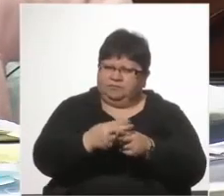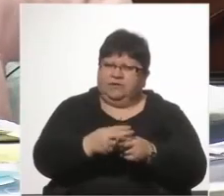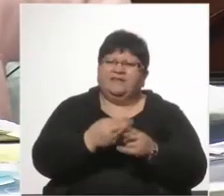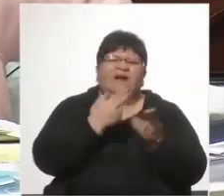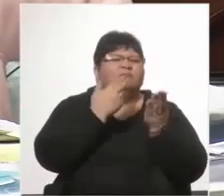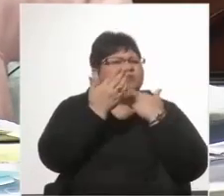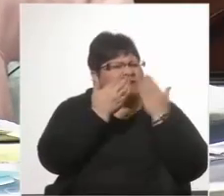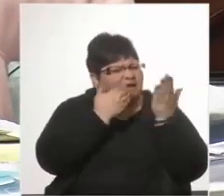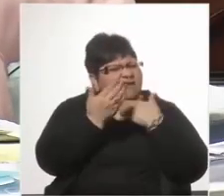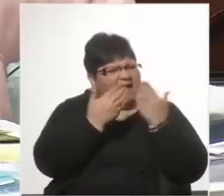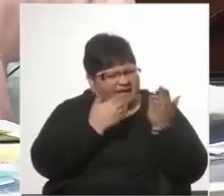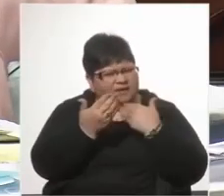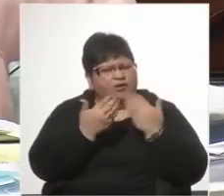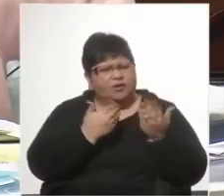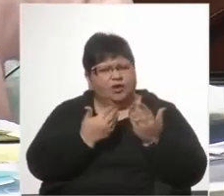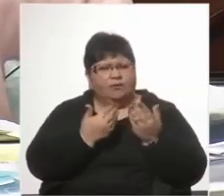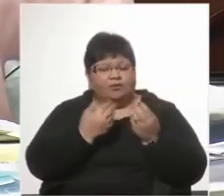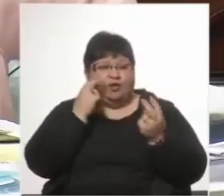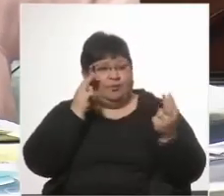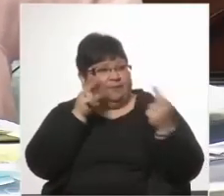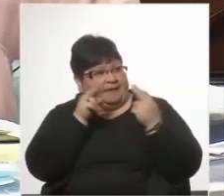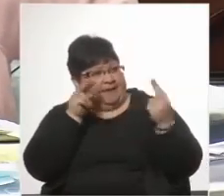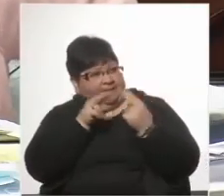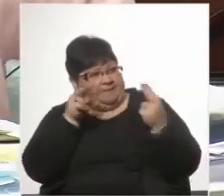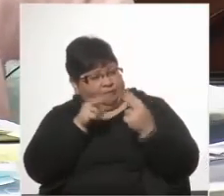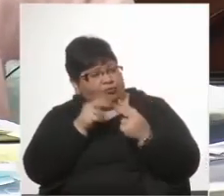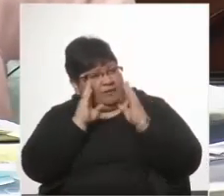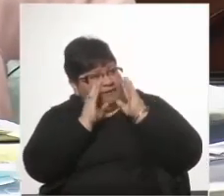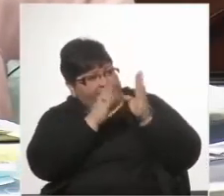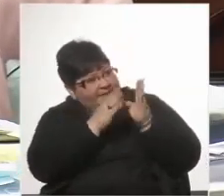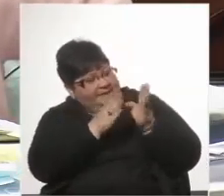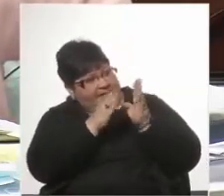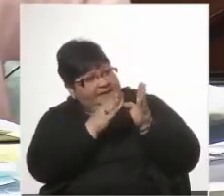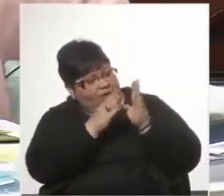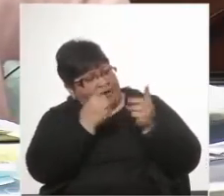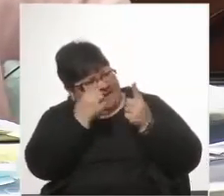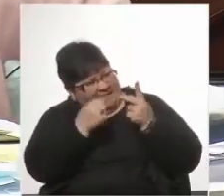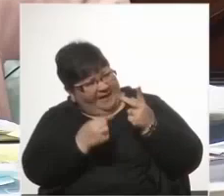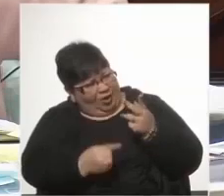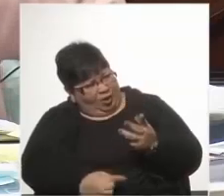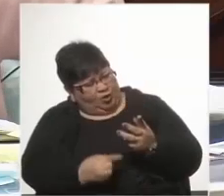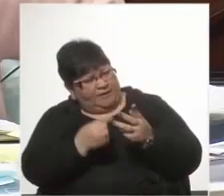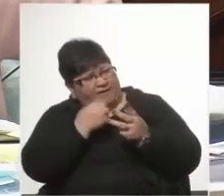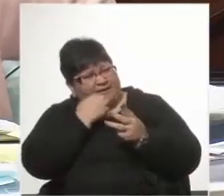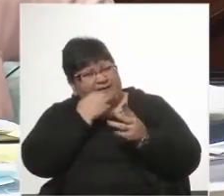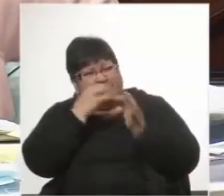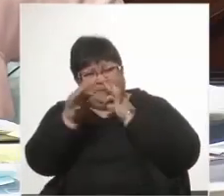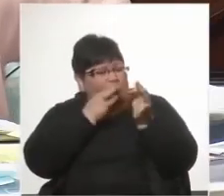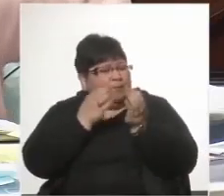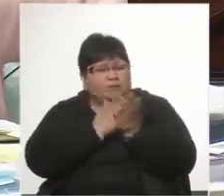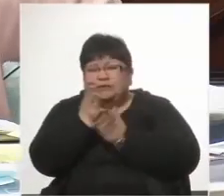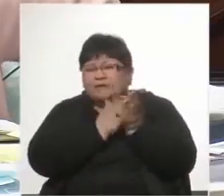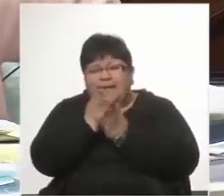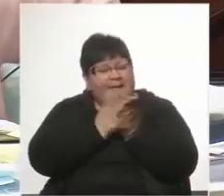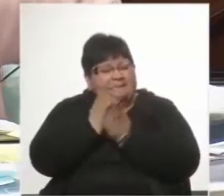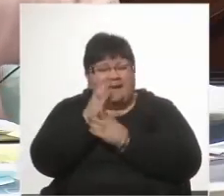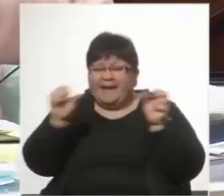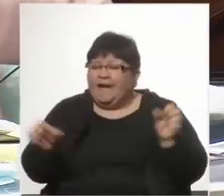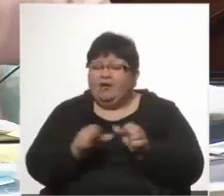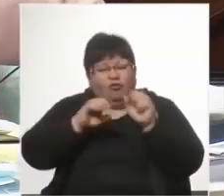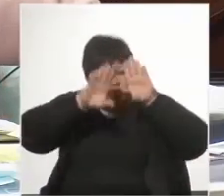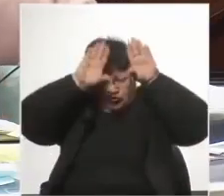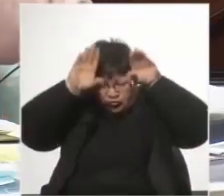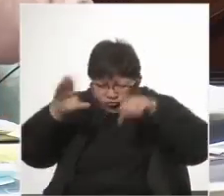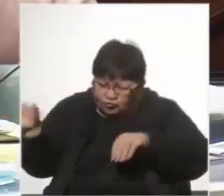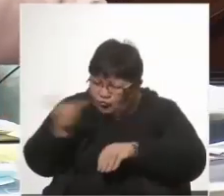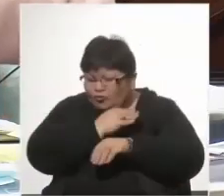dialogando de alguna manera porque nos estábamos mirando a los dos. Yo le estaba prestando atención a cada una de las cosas, como hago siempre, con todos los señores